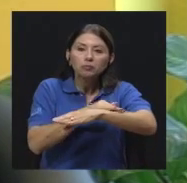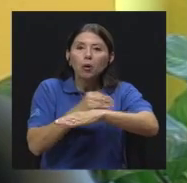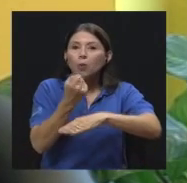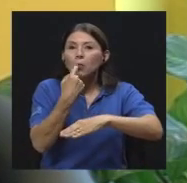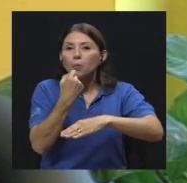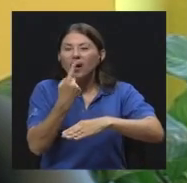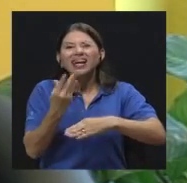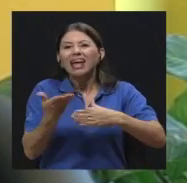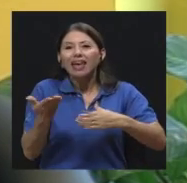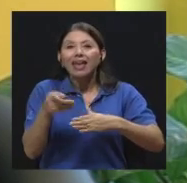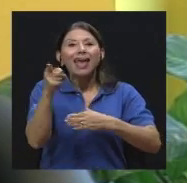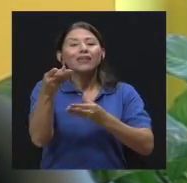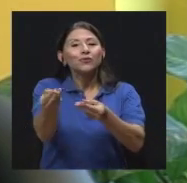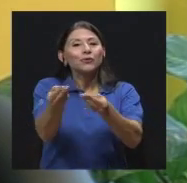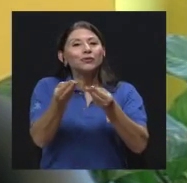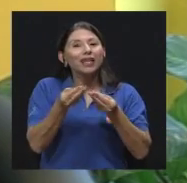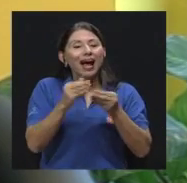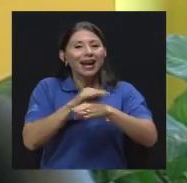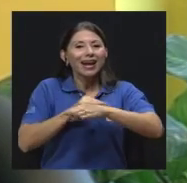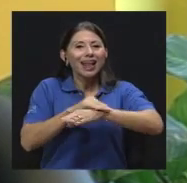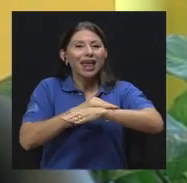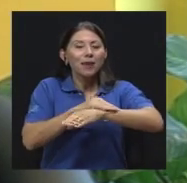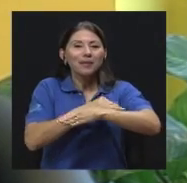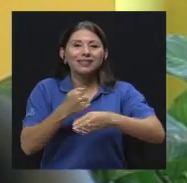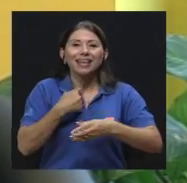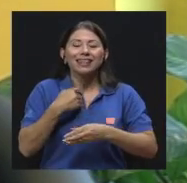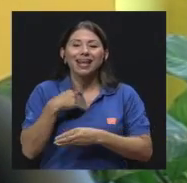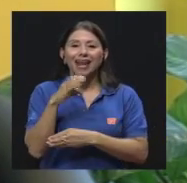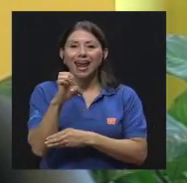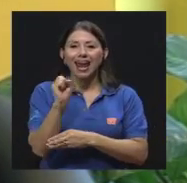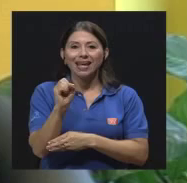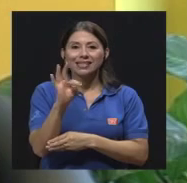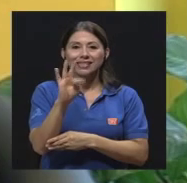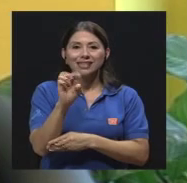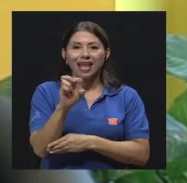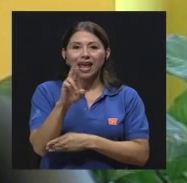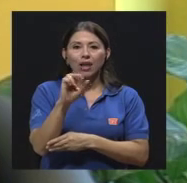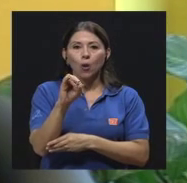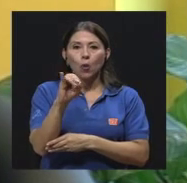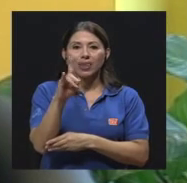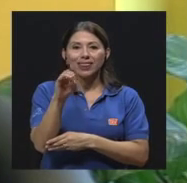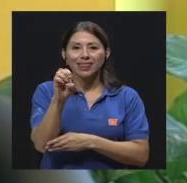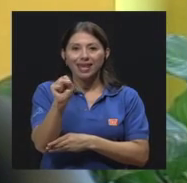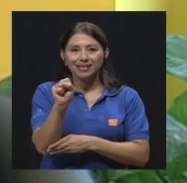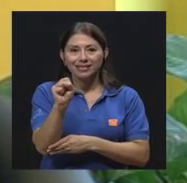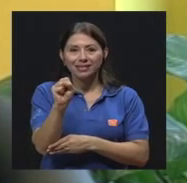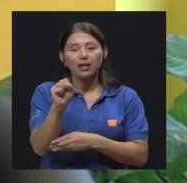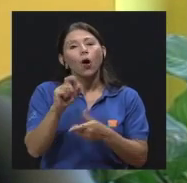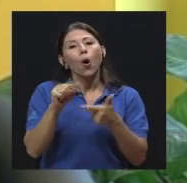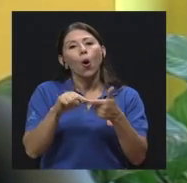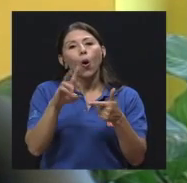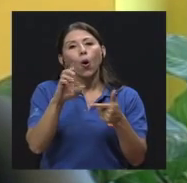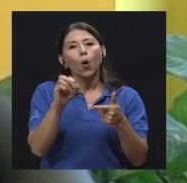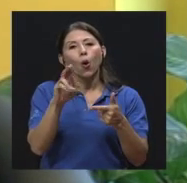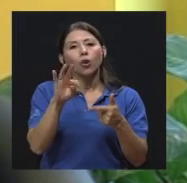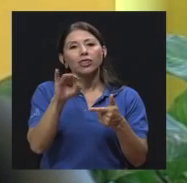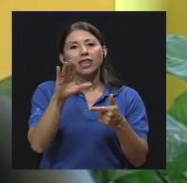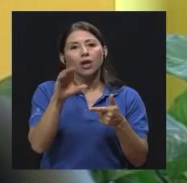medicinas o cremas que tienen esteroides, que se llaman o corticoesteroides. Esas cremas lo que hacen es,